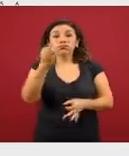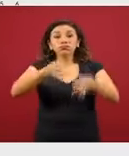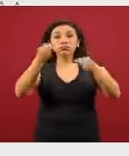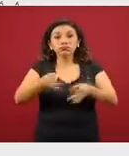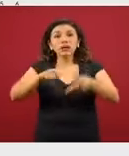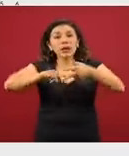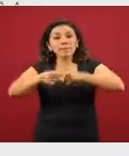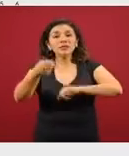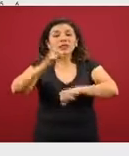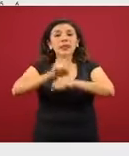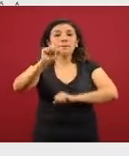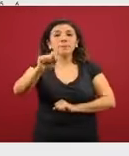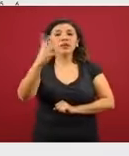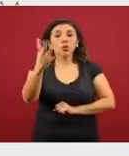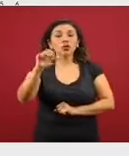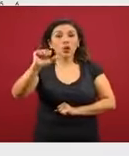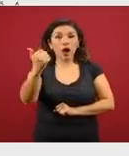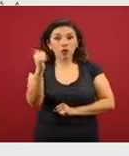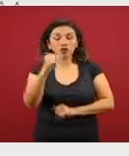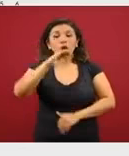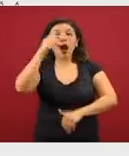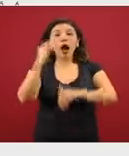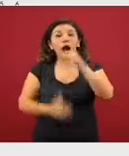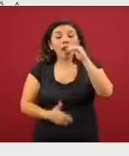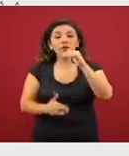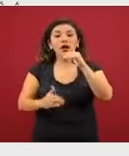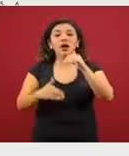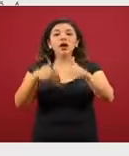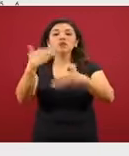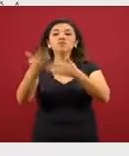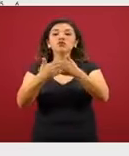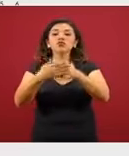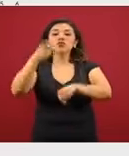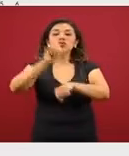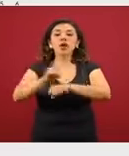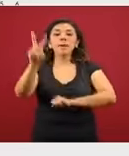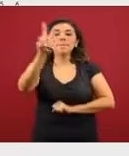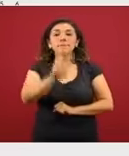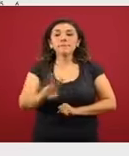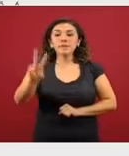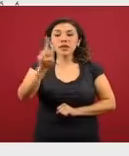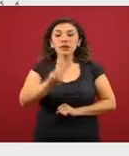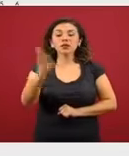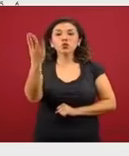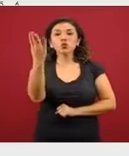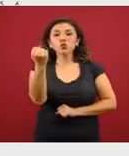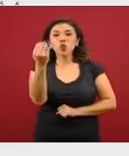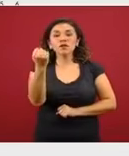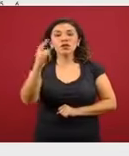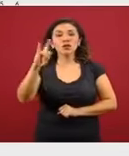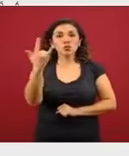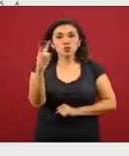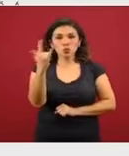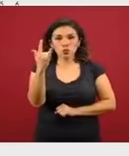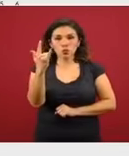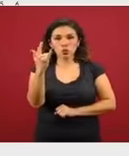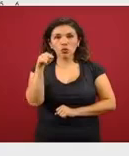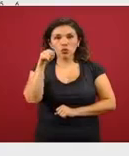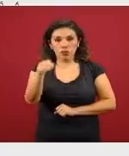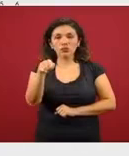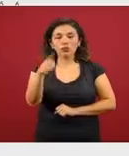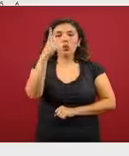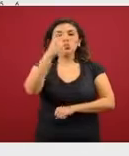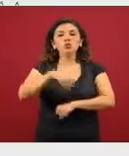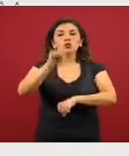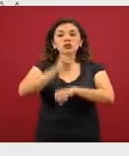de agosto, concluye el día viernes 9 de julio. La semana